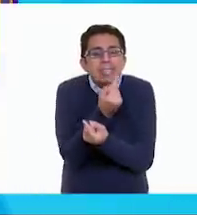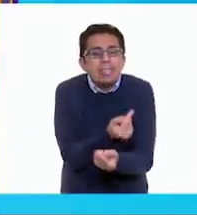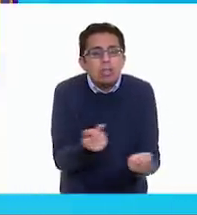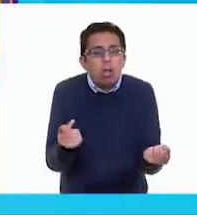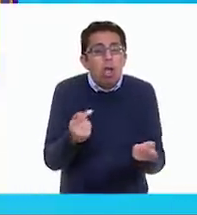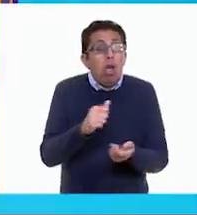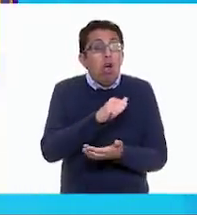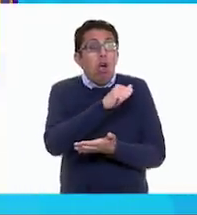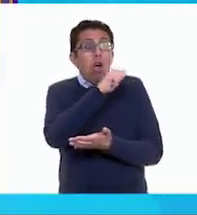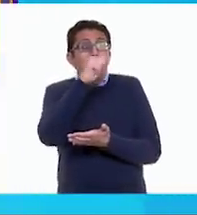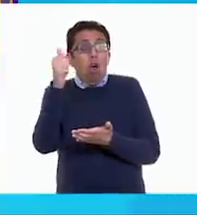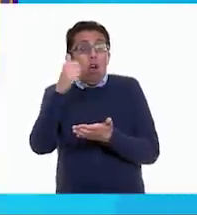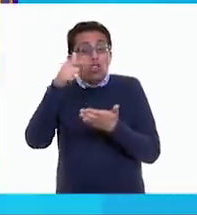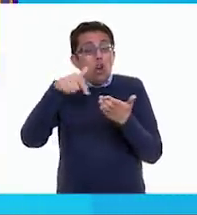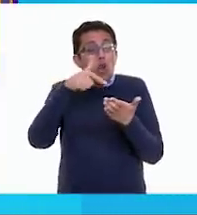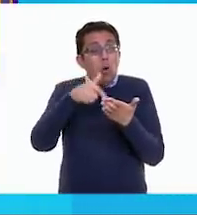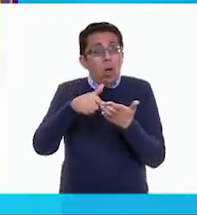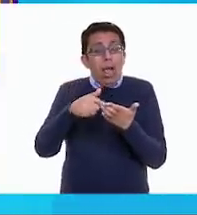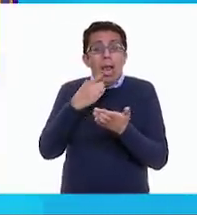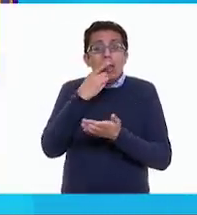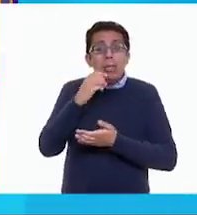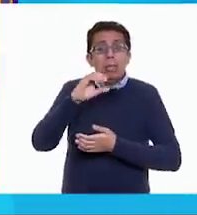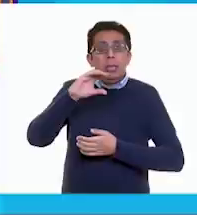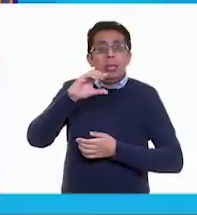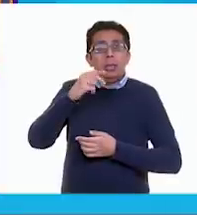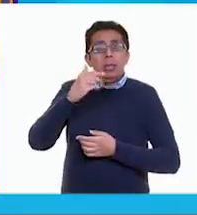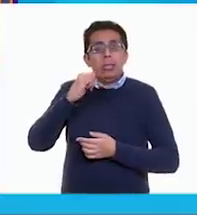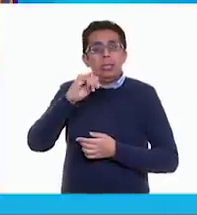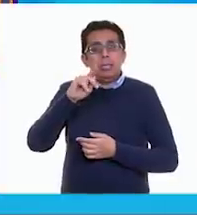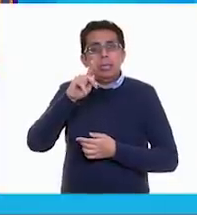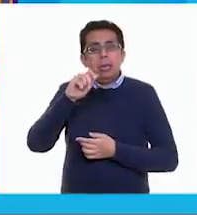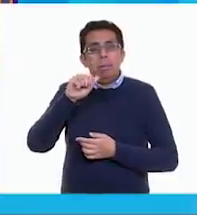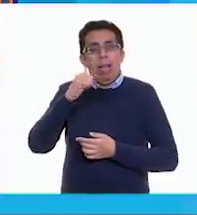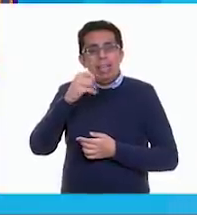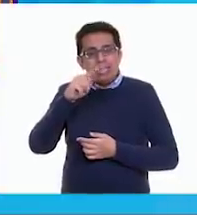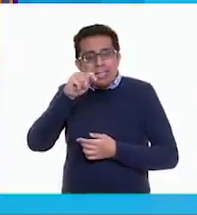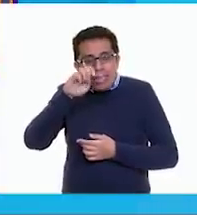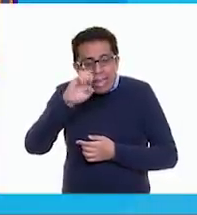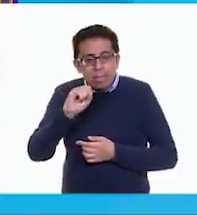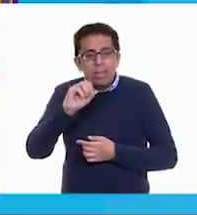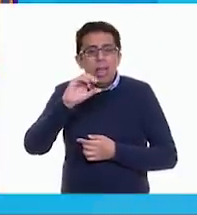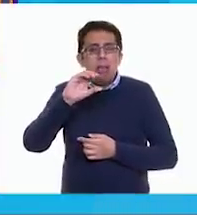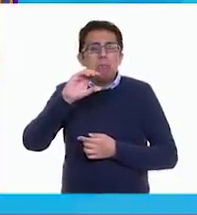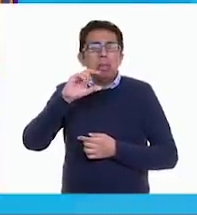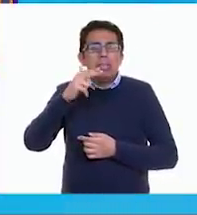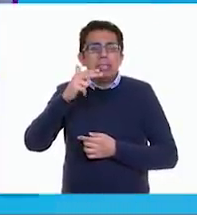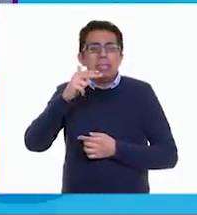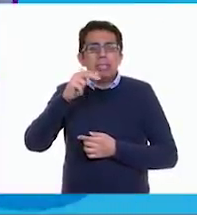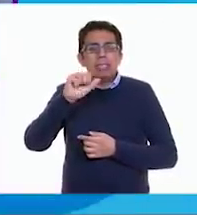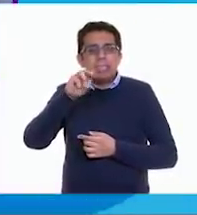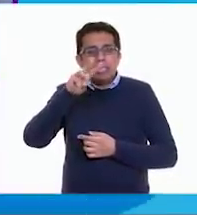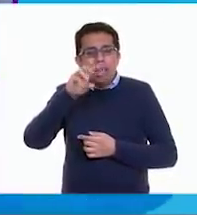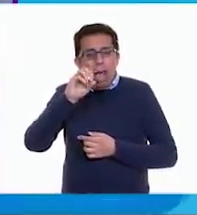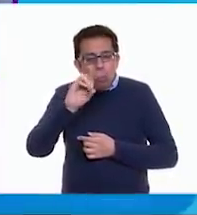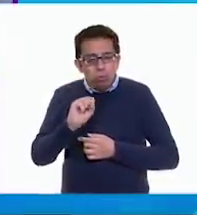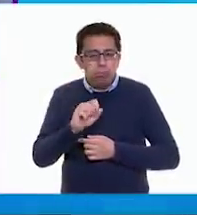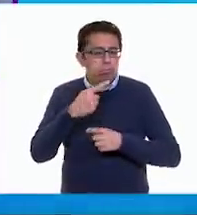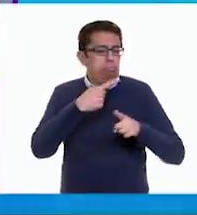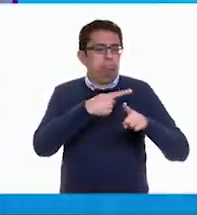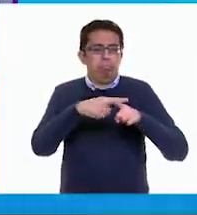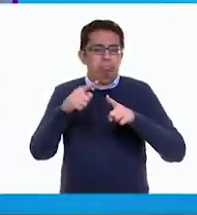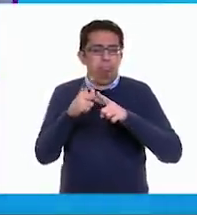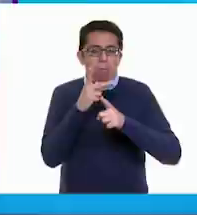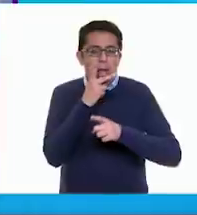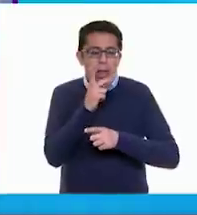que les dicen chilpayates, chamacos, chagos, buquis o escuincles. Muy cierto.